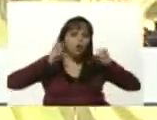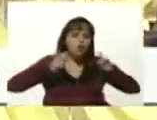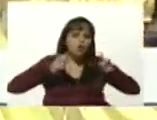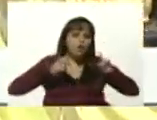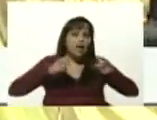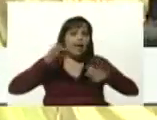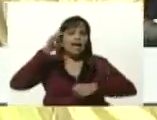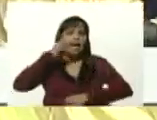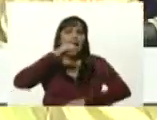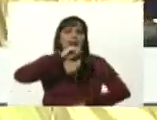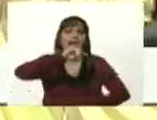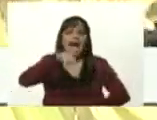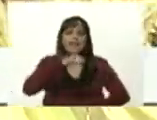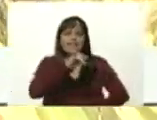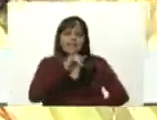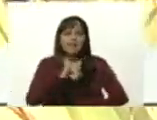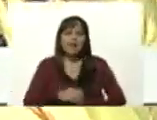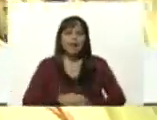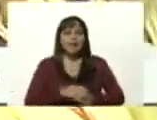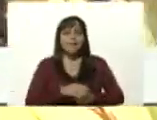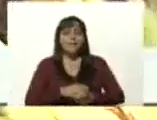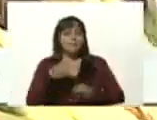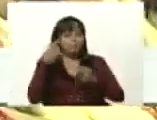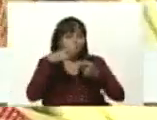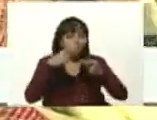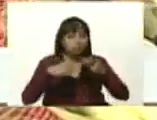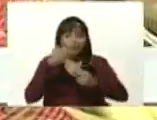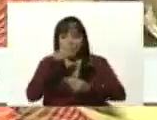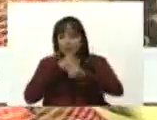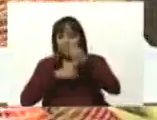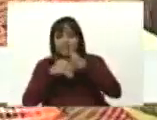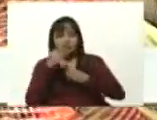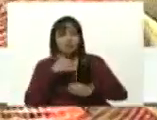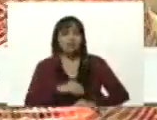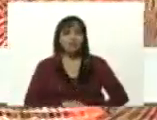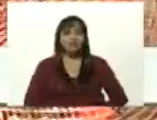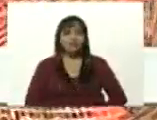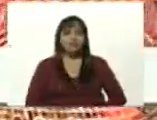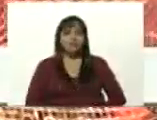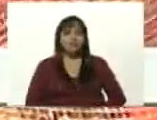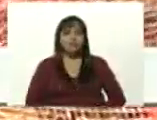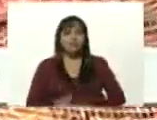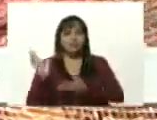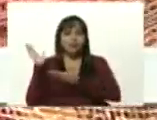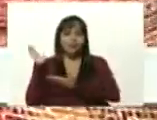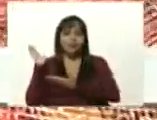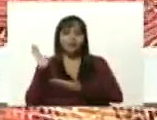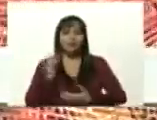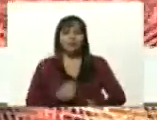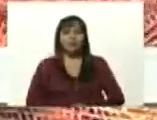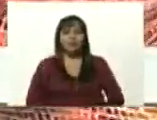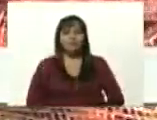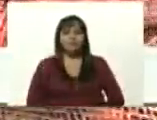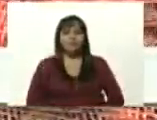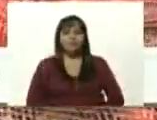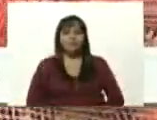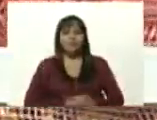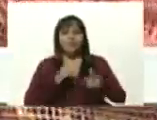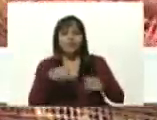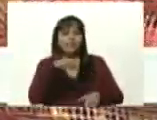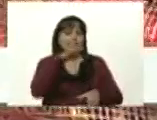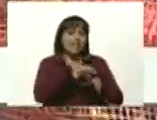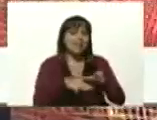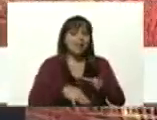ají, pimentón, cilantro, cebollín, yuca. Aparte de eso, también hemos sembrado